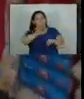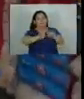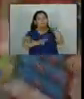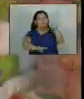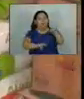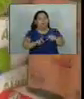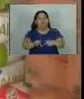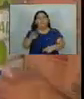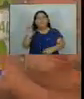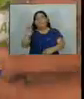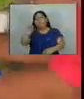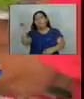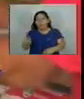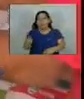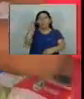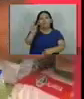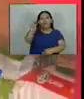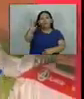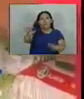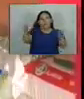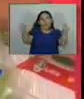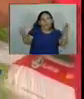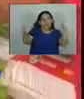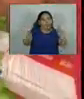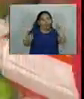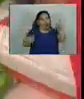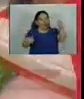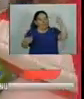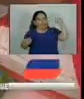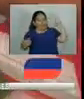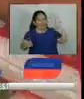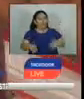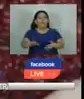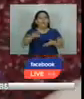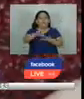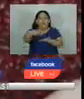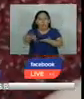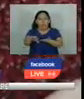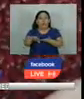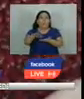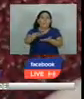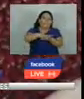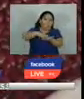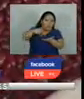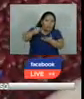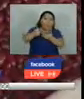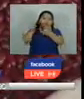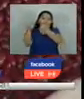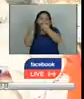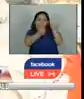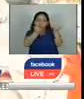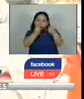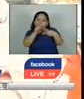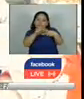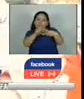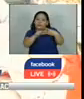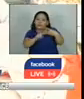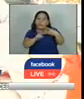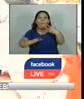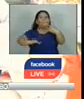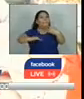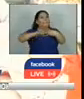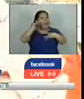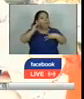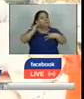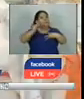el 25% en comparación con el 2021 el frijol el maíz y el arroz son los productos principales que han